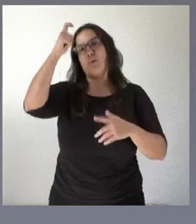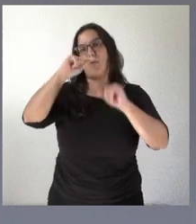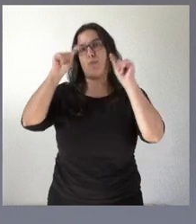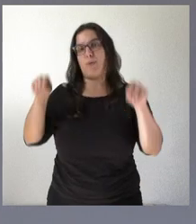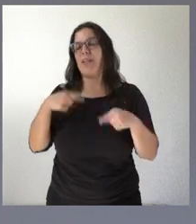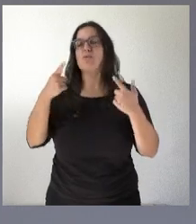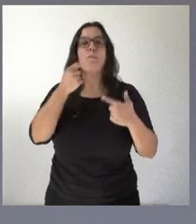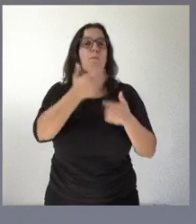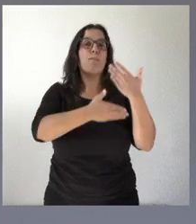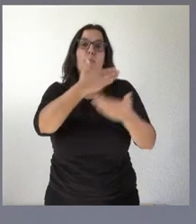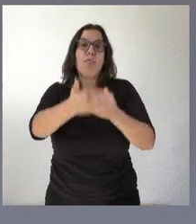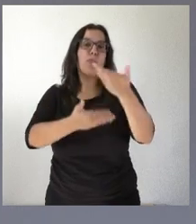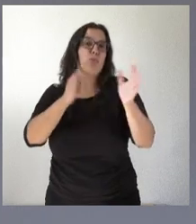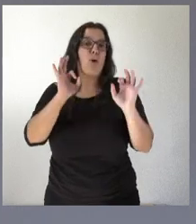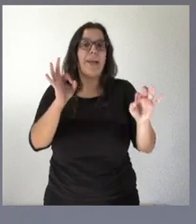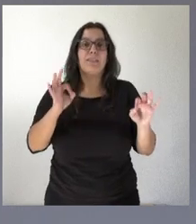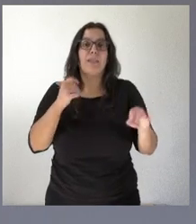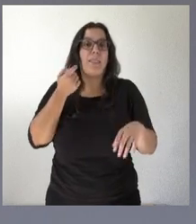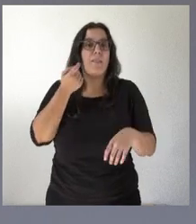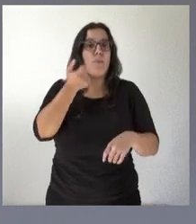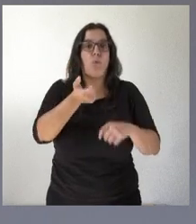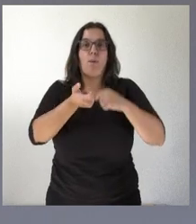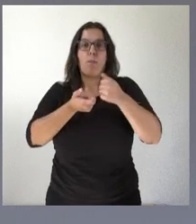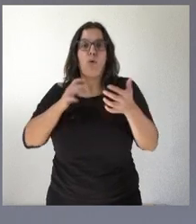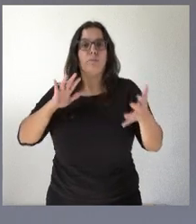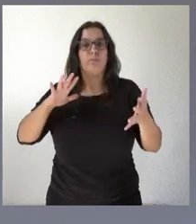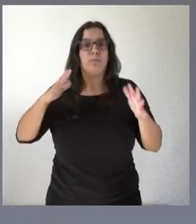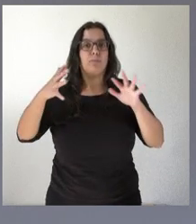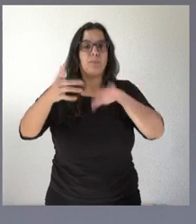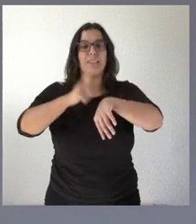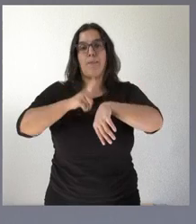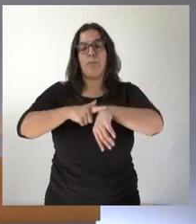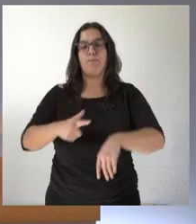esto es un proceso que se tiene que ir implantando a lo largo del tiempo